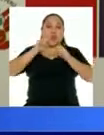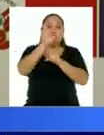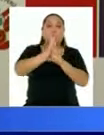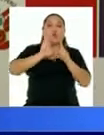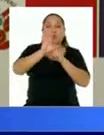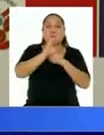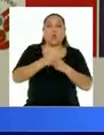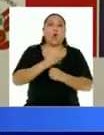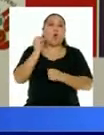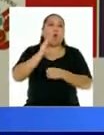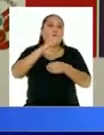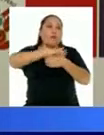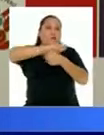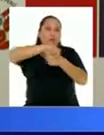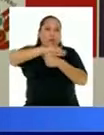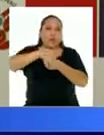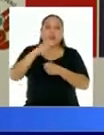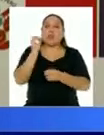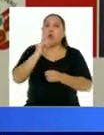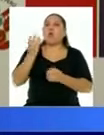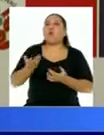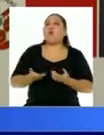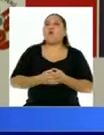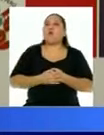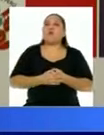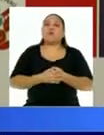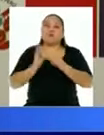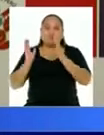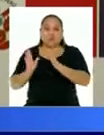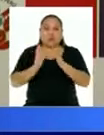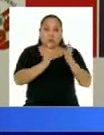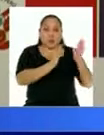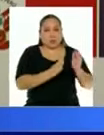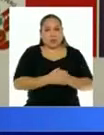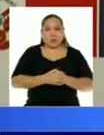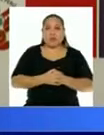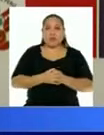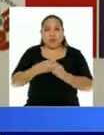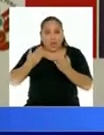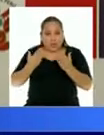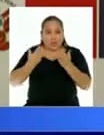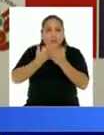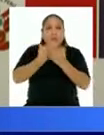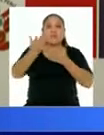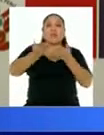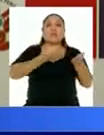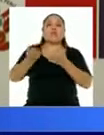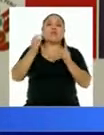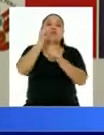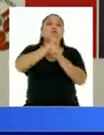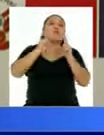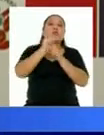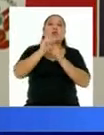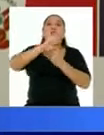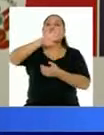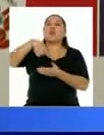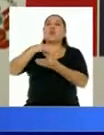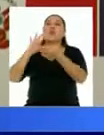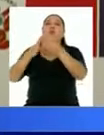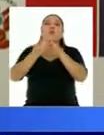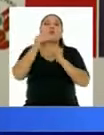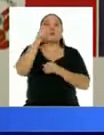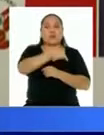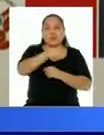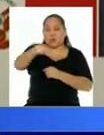ejemplo ferias o también organizar, acercar servicios sociales a la población en estos